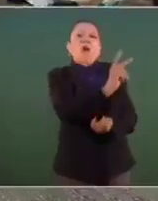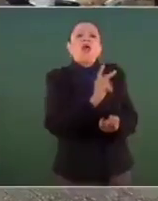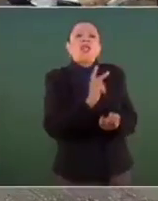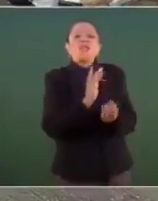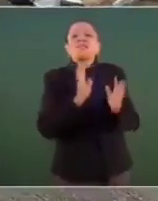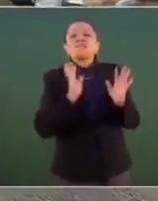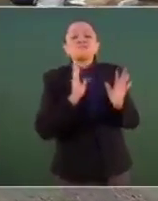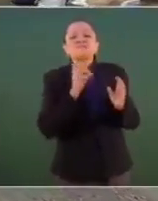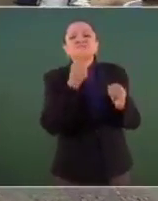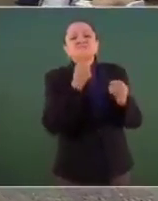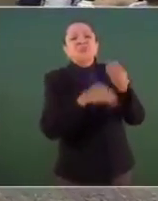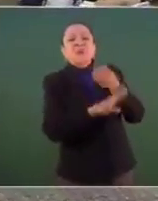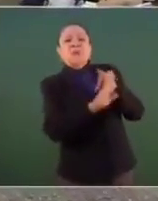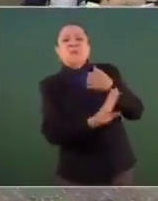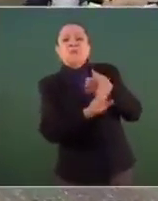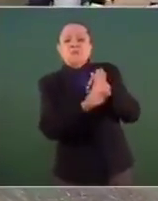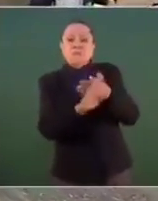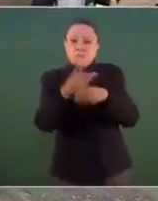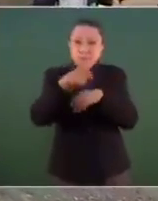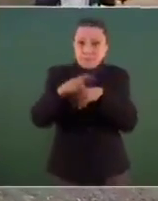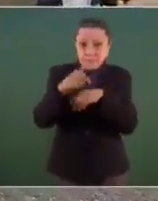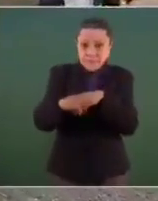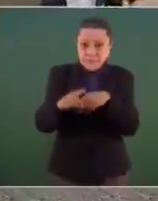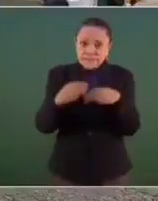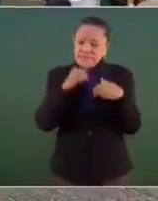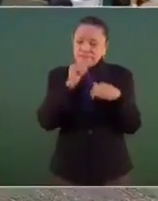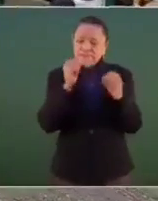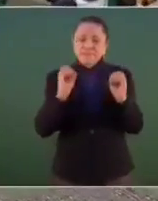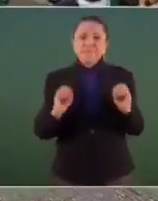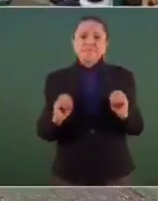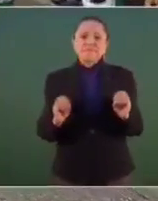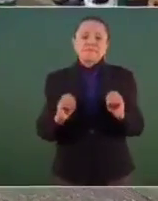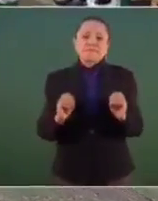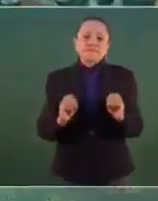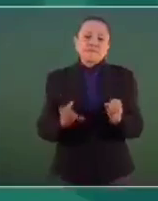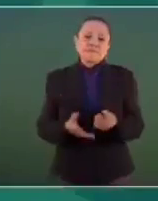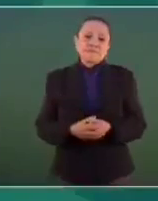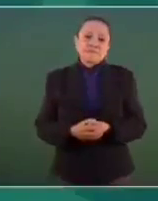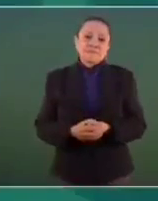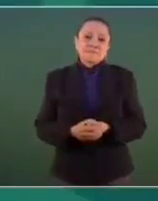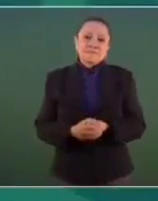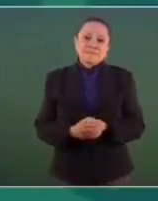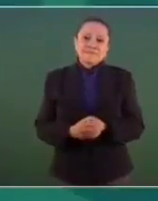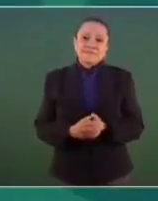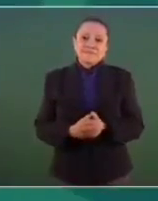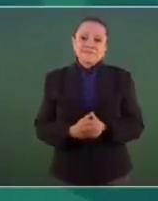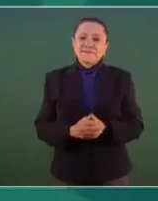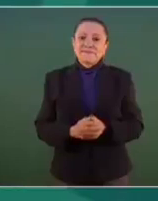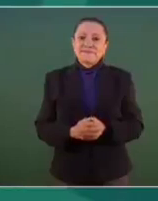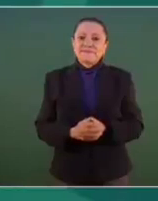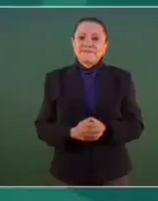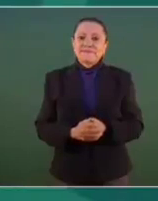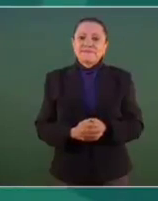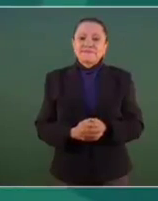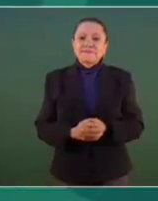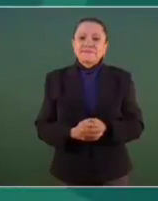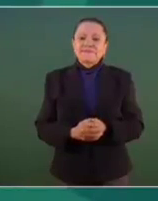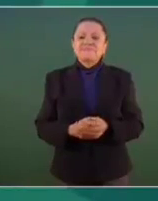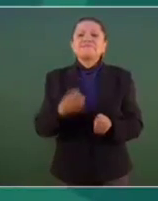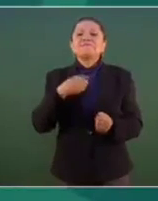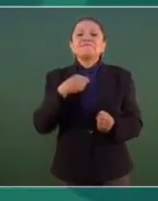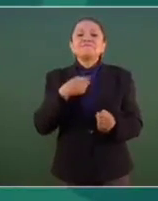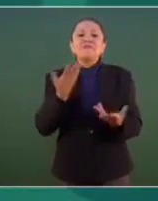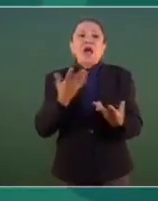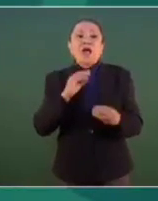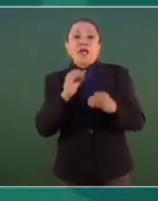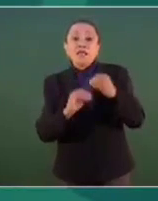afecta en nada, no voy a polemizar,